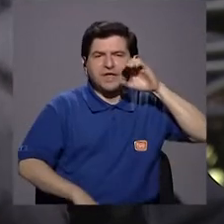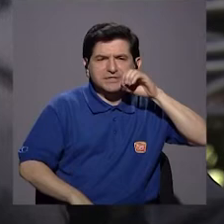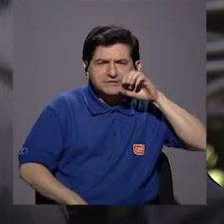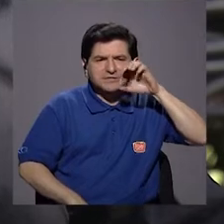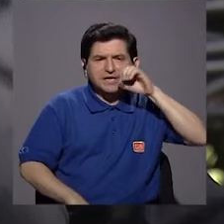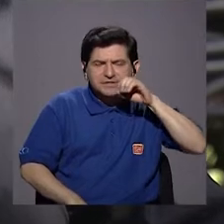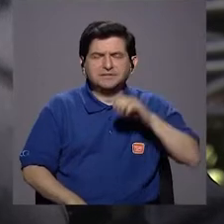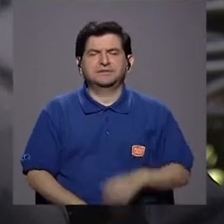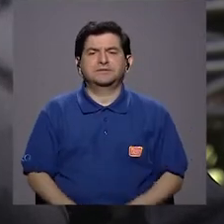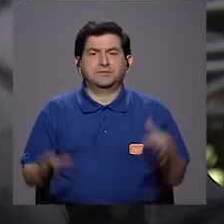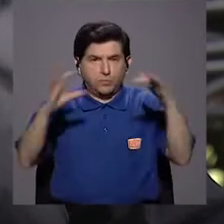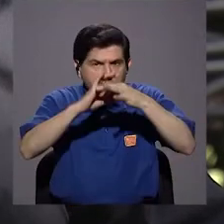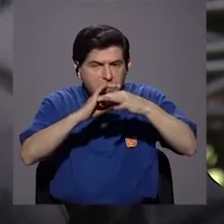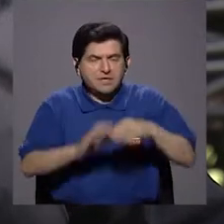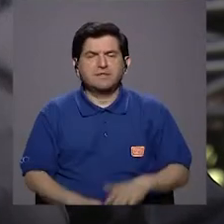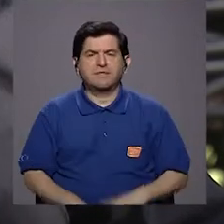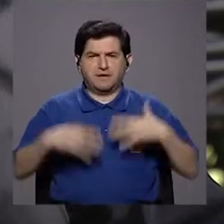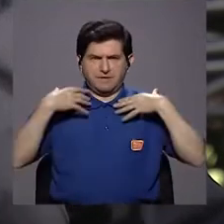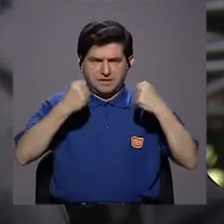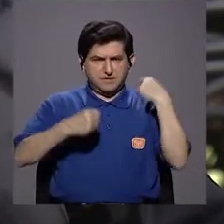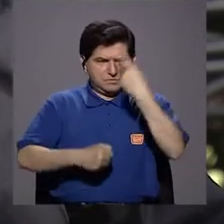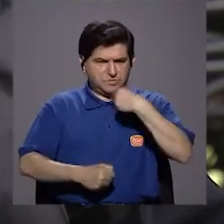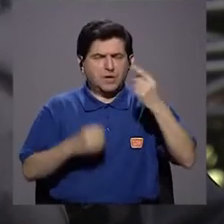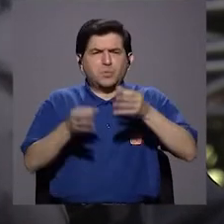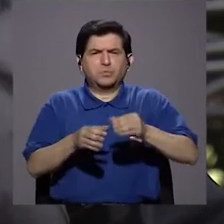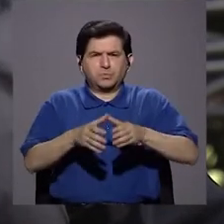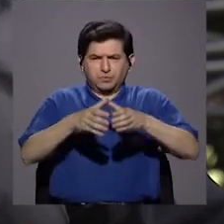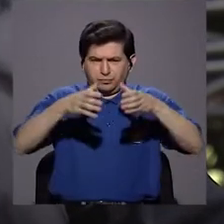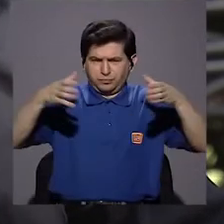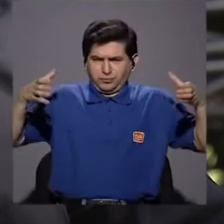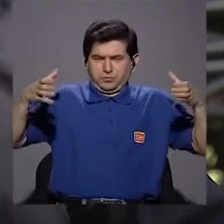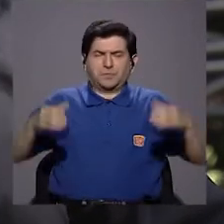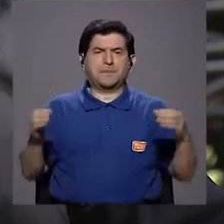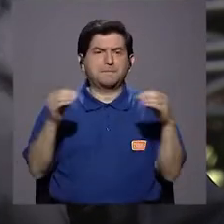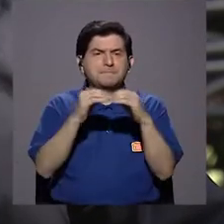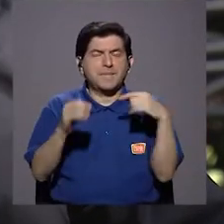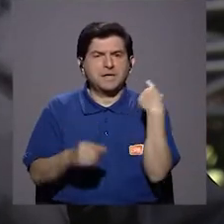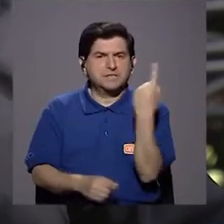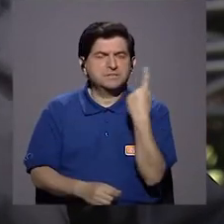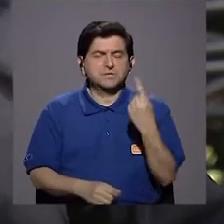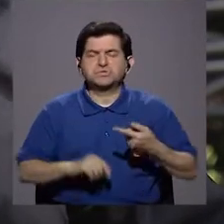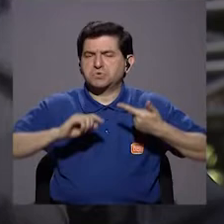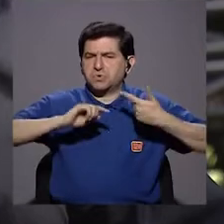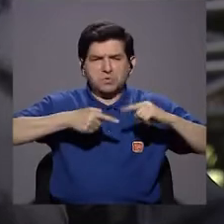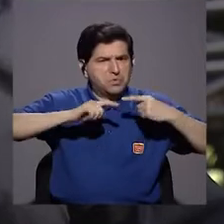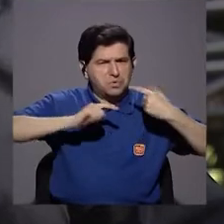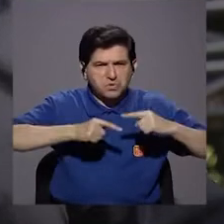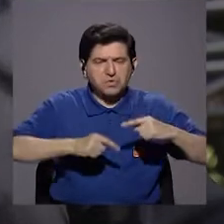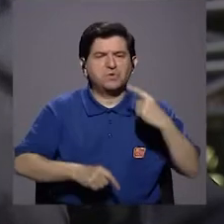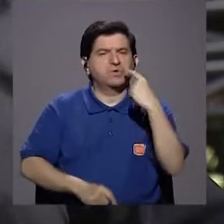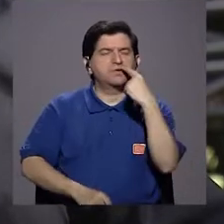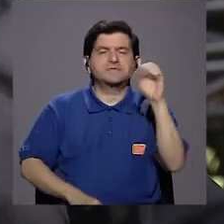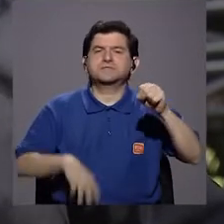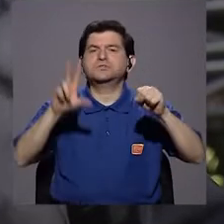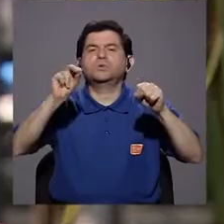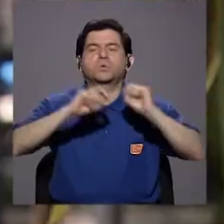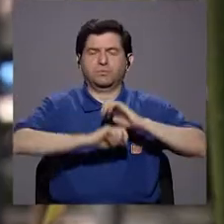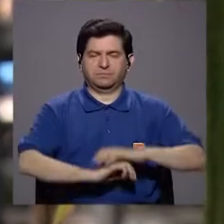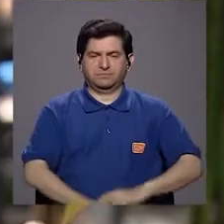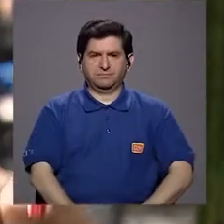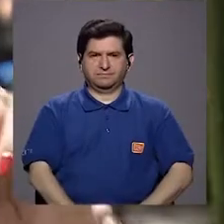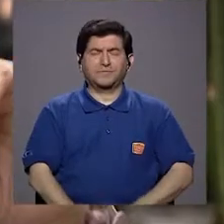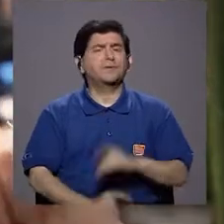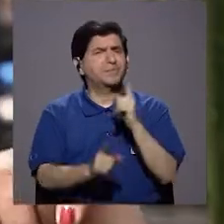Entonces, claro, la salud bucodental es sumamente amplia, ¿verdad? Va muchísimo más allá de que si nos duele un diente o no. Sí,